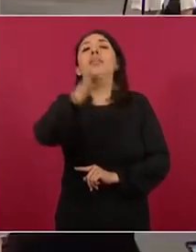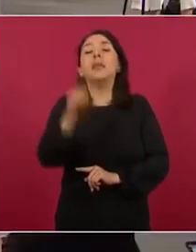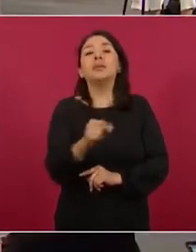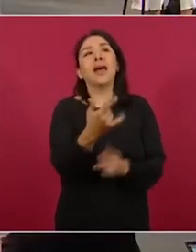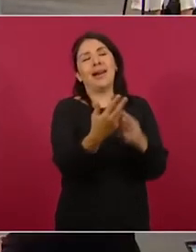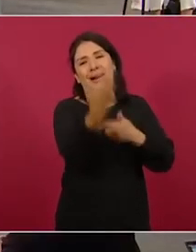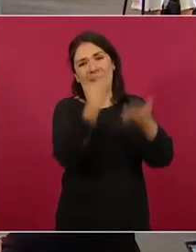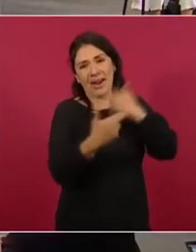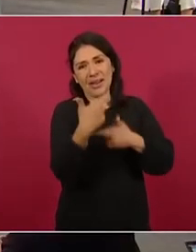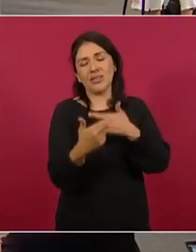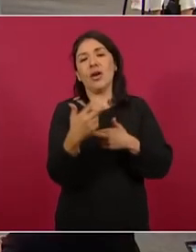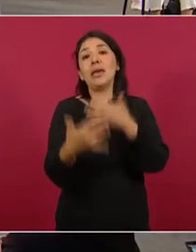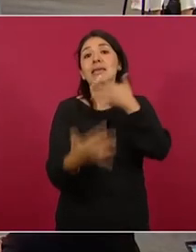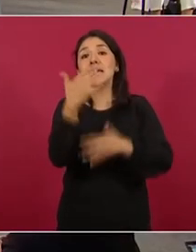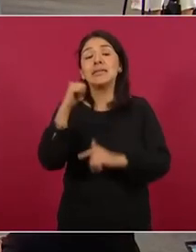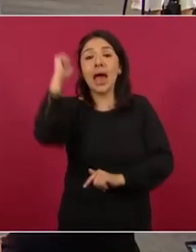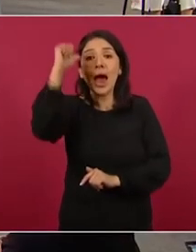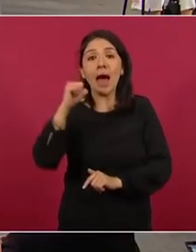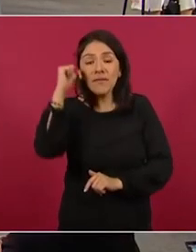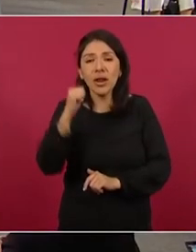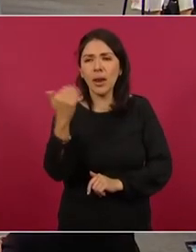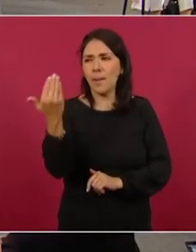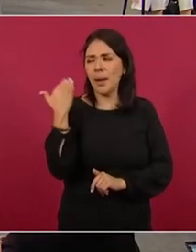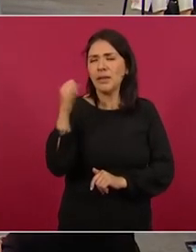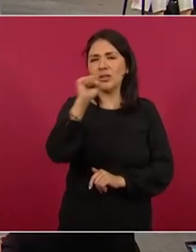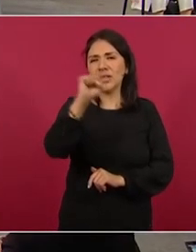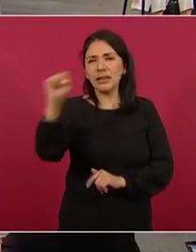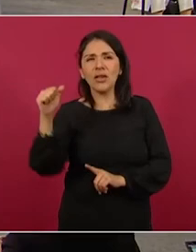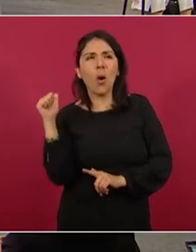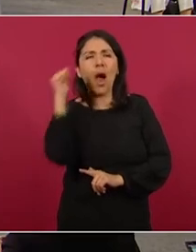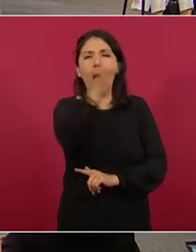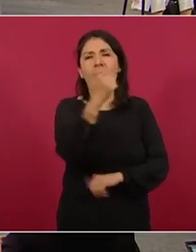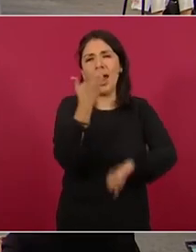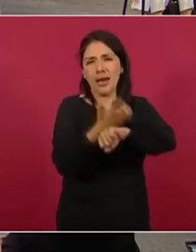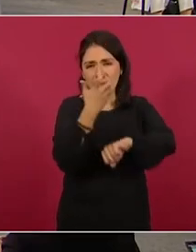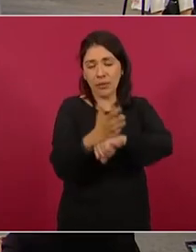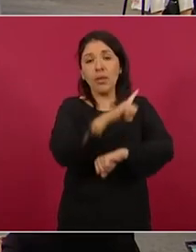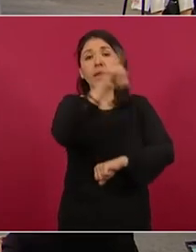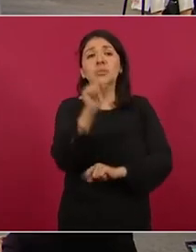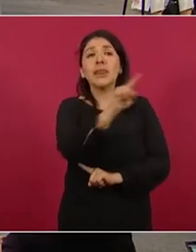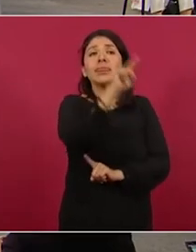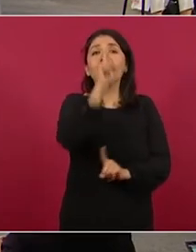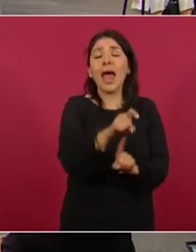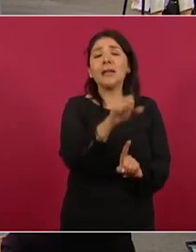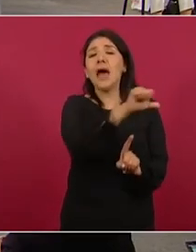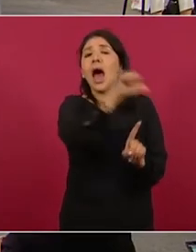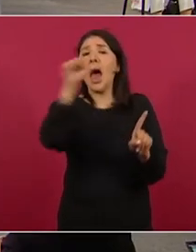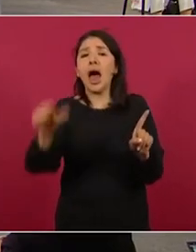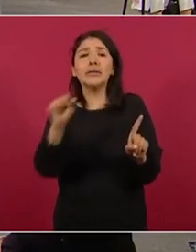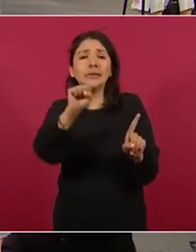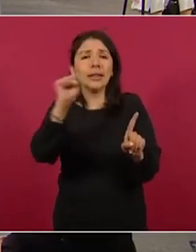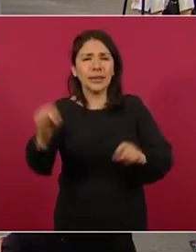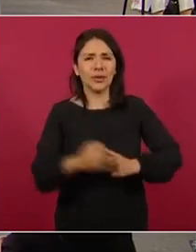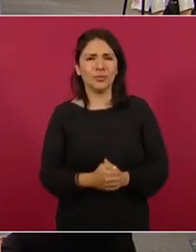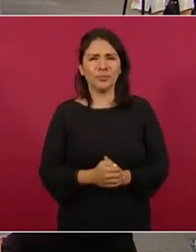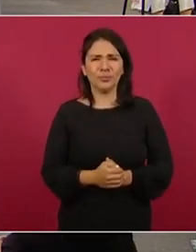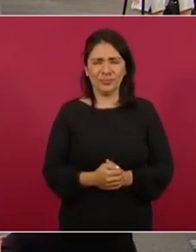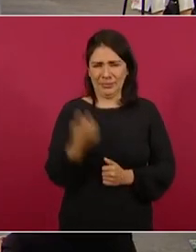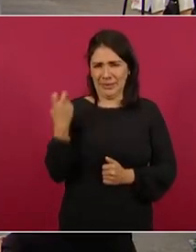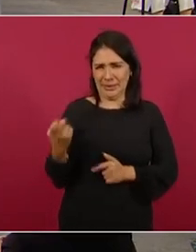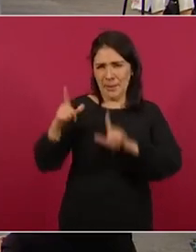15 de abril de Saltillo a Houston y de San Antonio, Texas a Saltillo. El portal